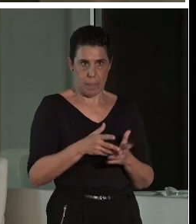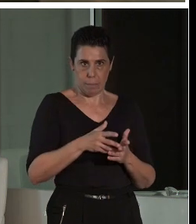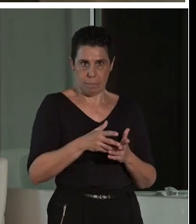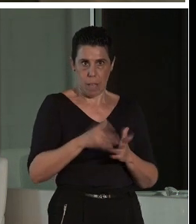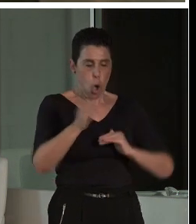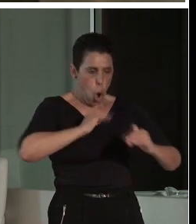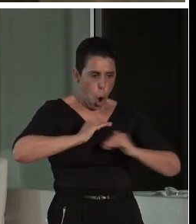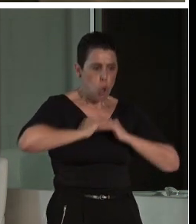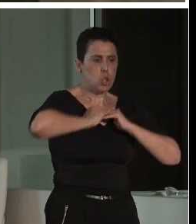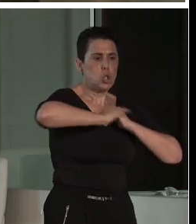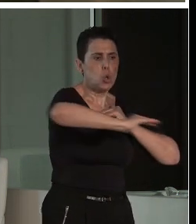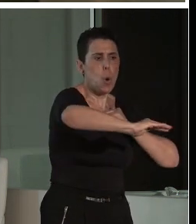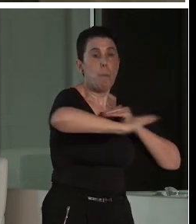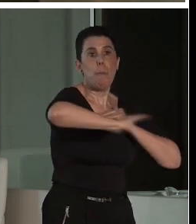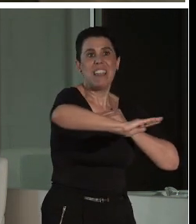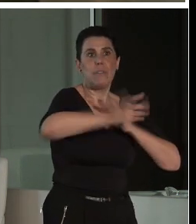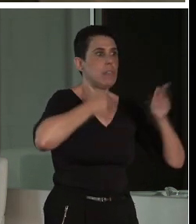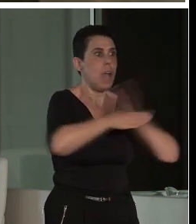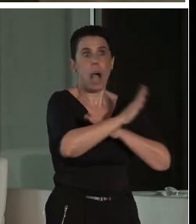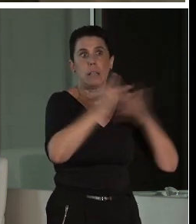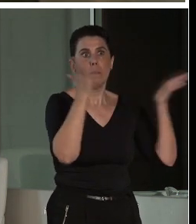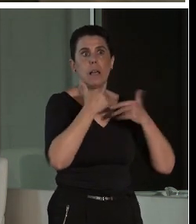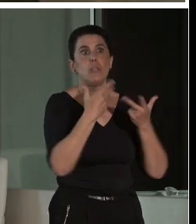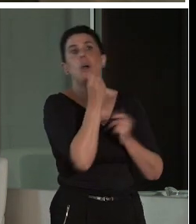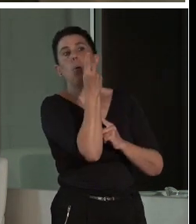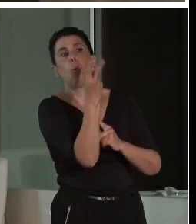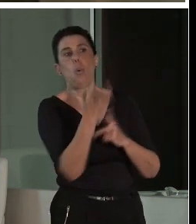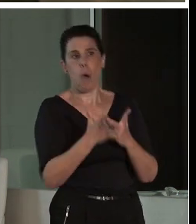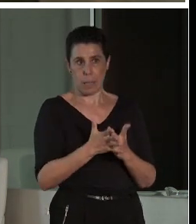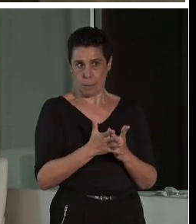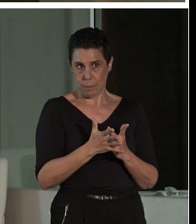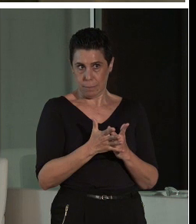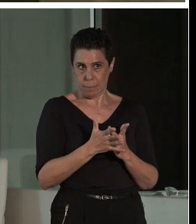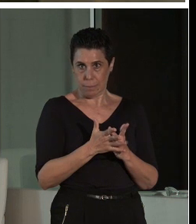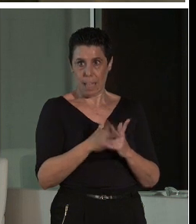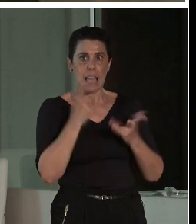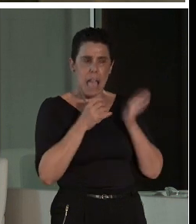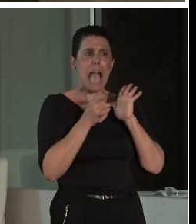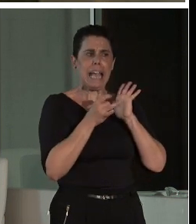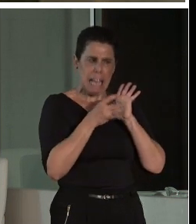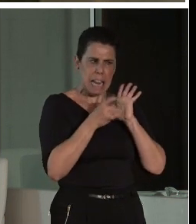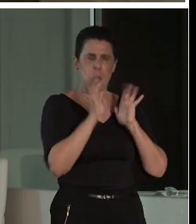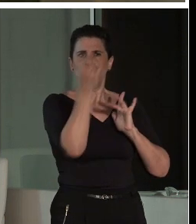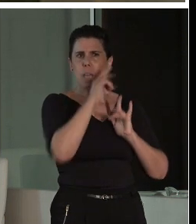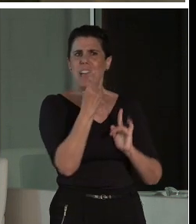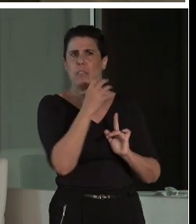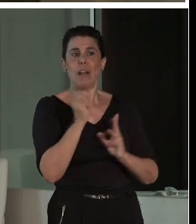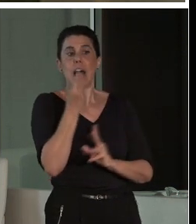encaminamiento tengo que no sean accesibles… Esto es una cosa, aparte de cualitativa, cuantitativa.